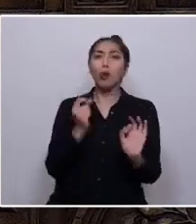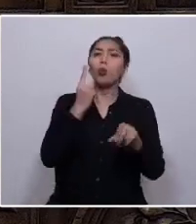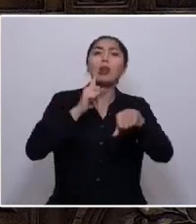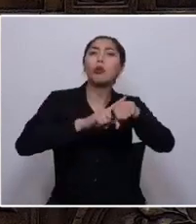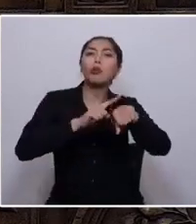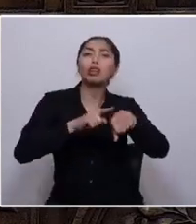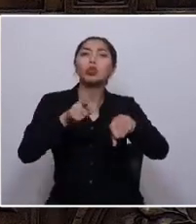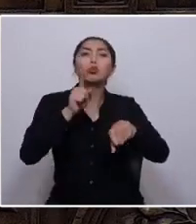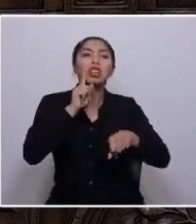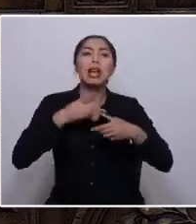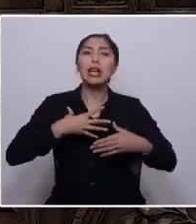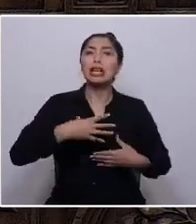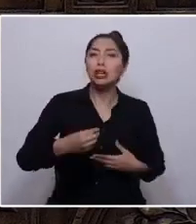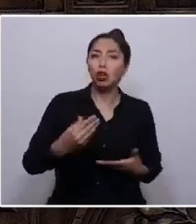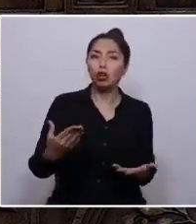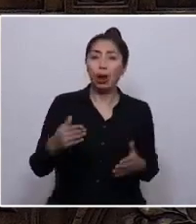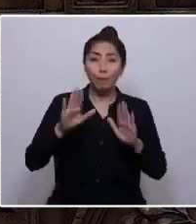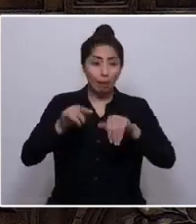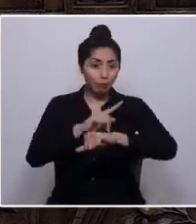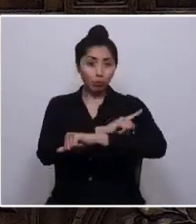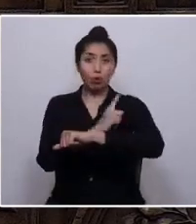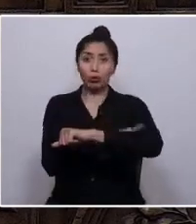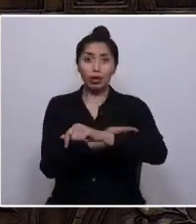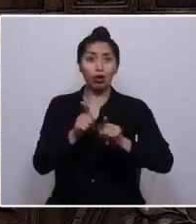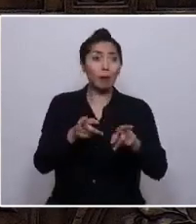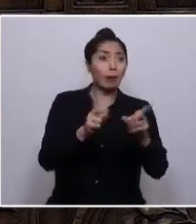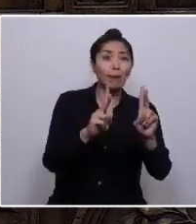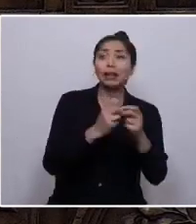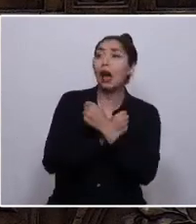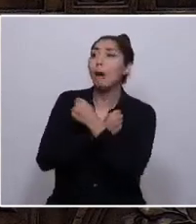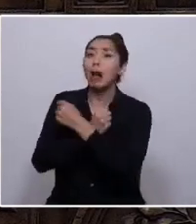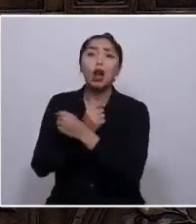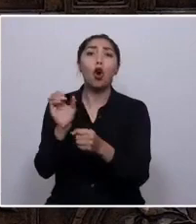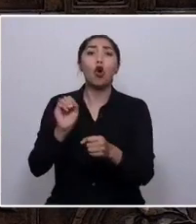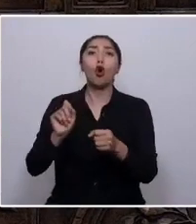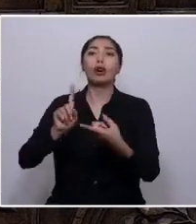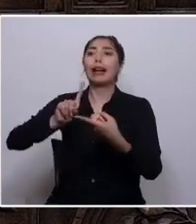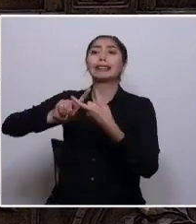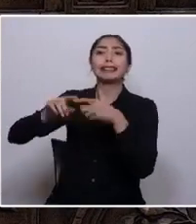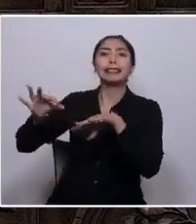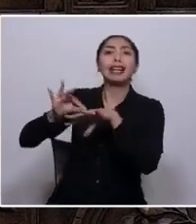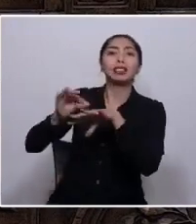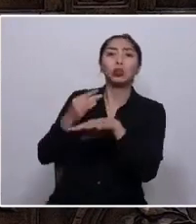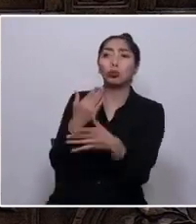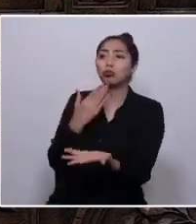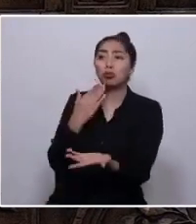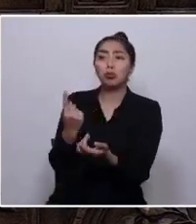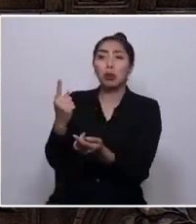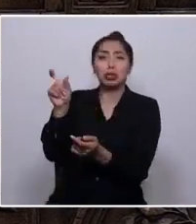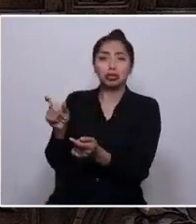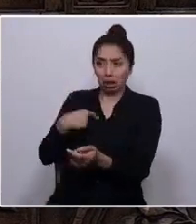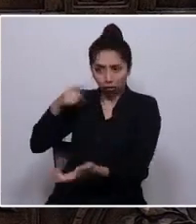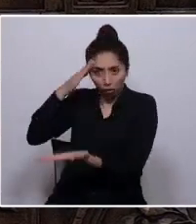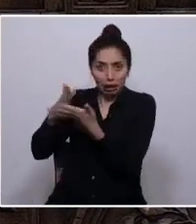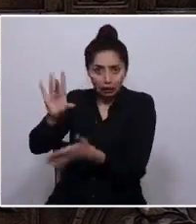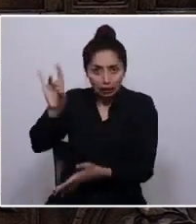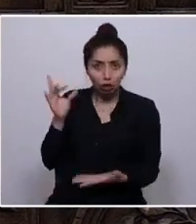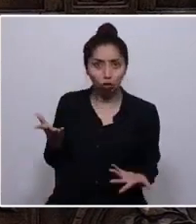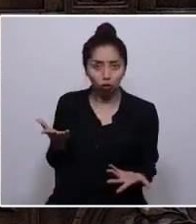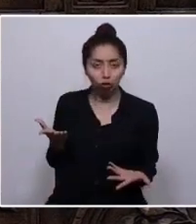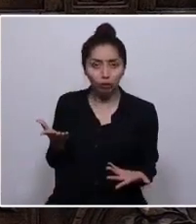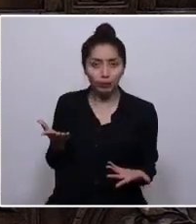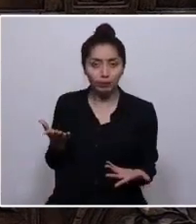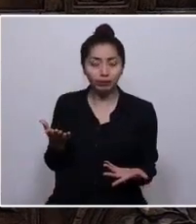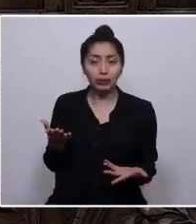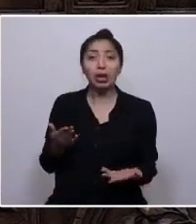poder que no permite amar a quien se quiera amar, casarse con quien una, uno o uno o une decide. También